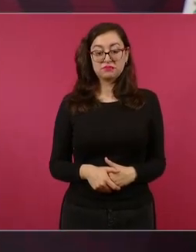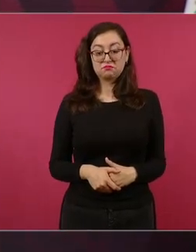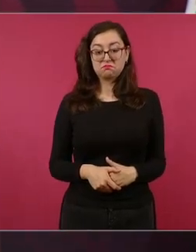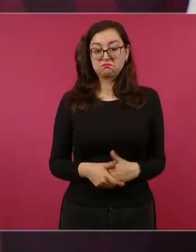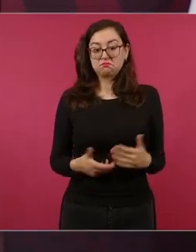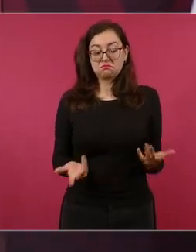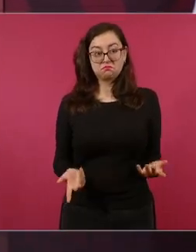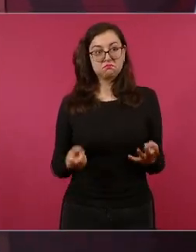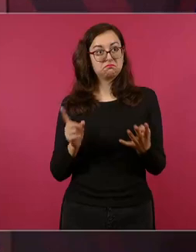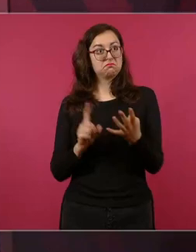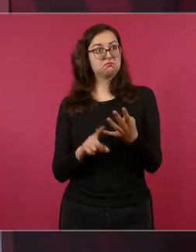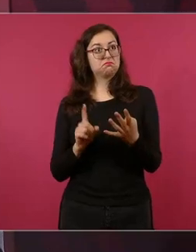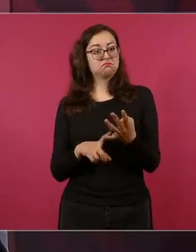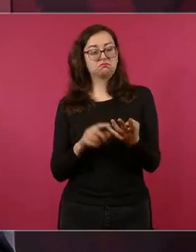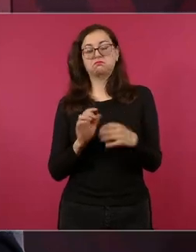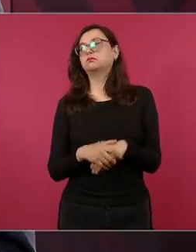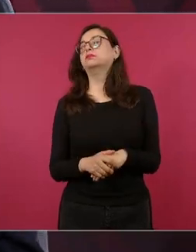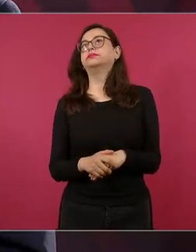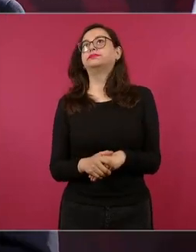habilitaron